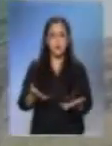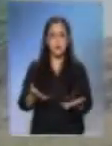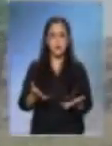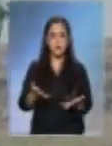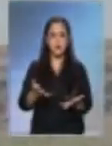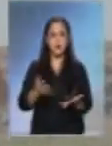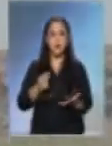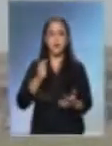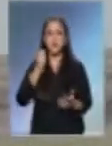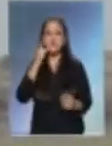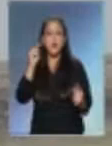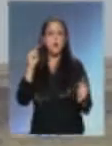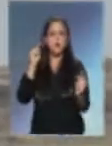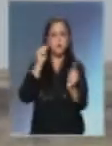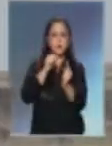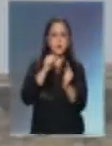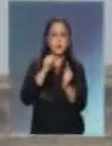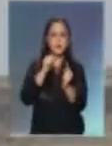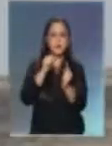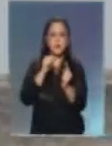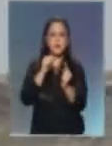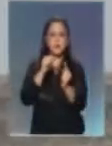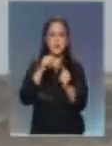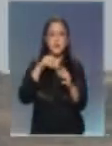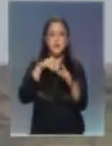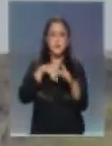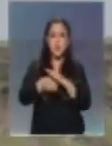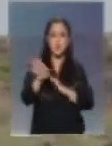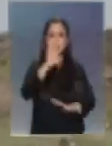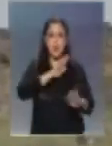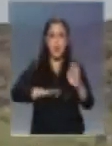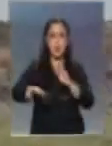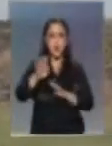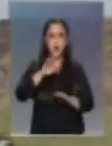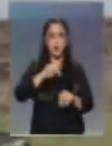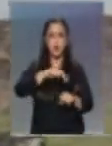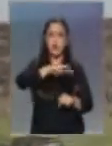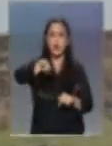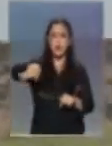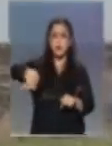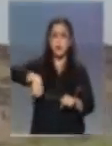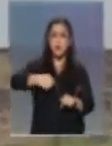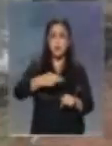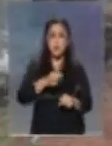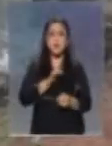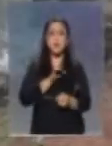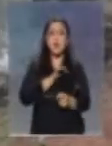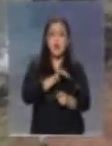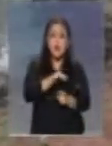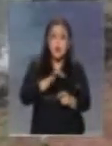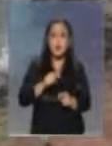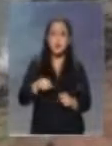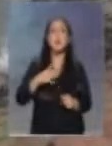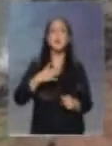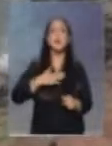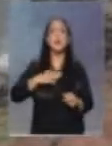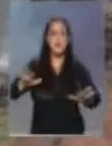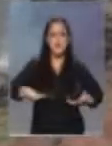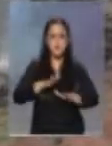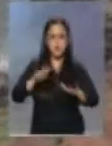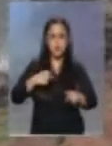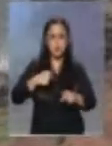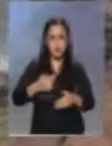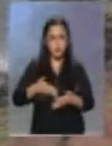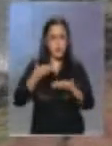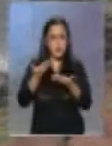yo sé a cuál meta yo voy dentro de la protección de nuestro Rapanui. Ese es mi esfuerzo que yo le doy para ellos.